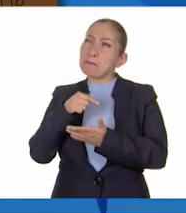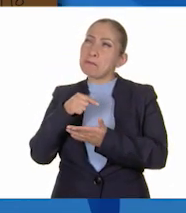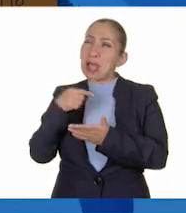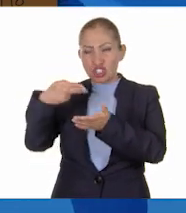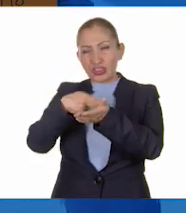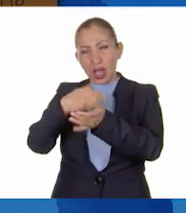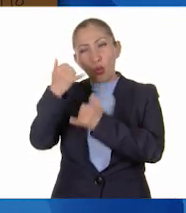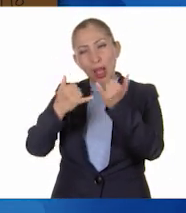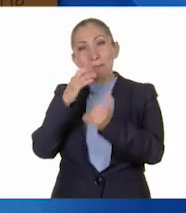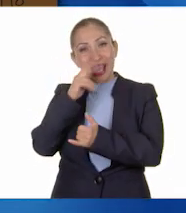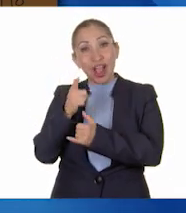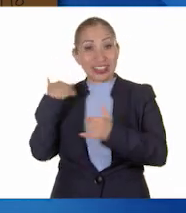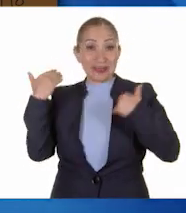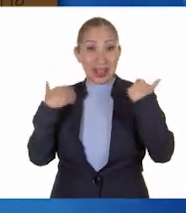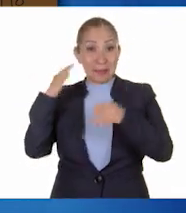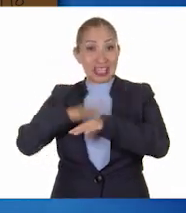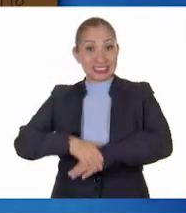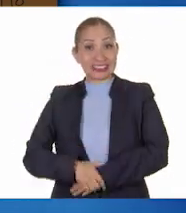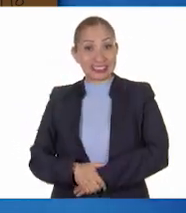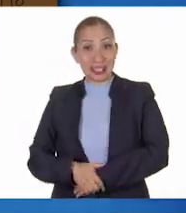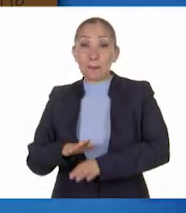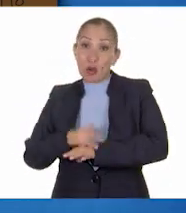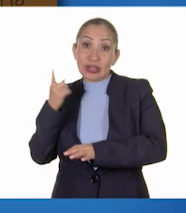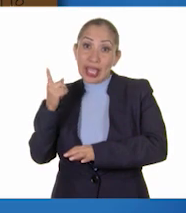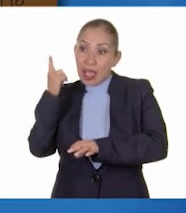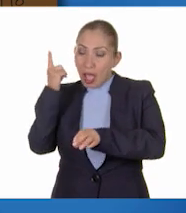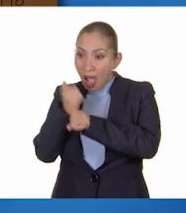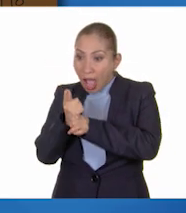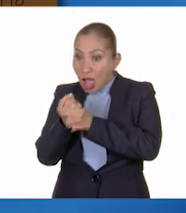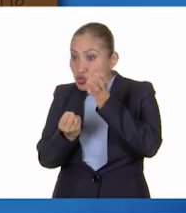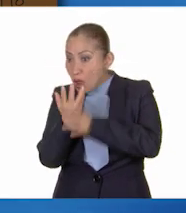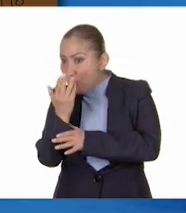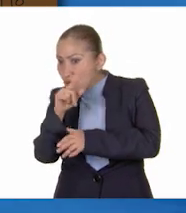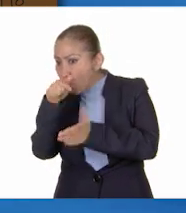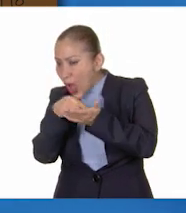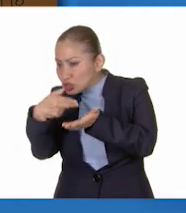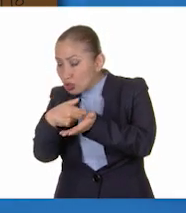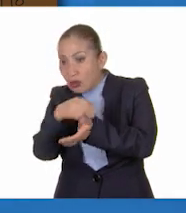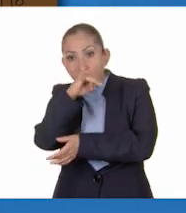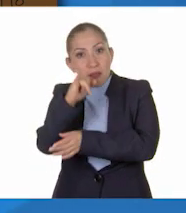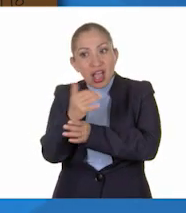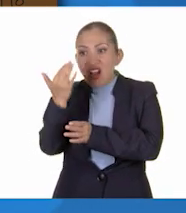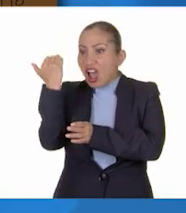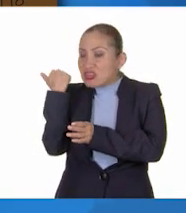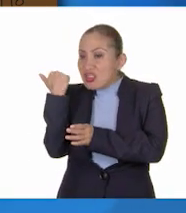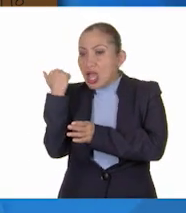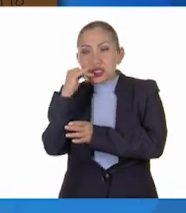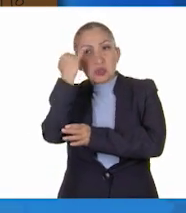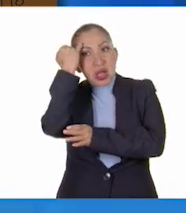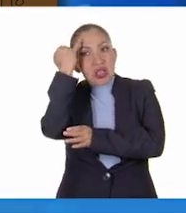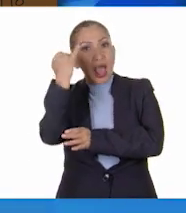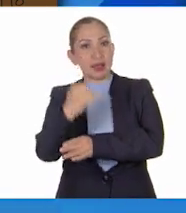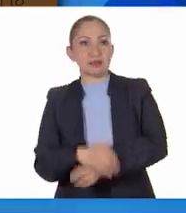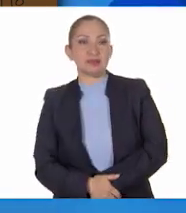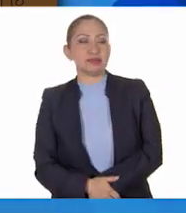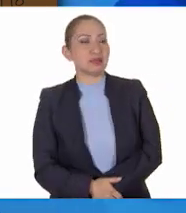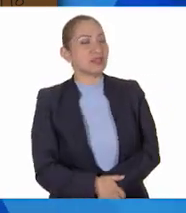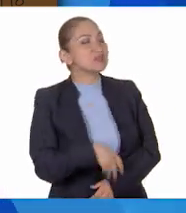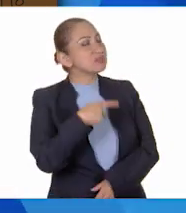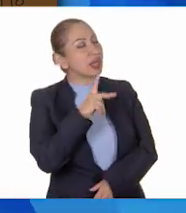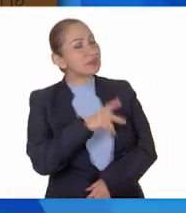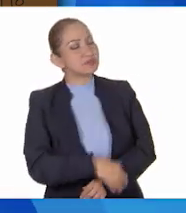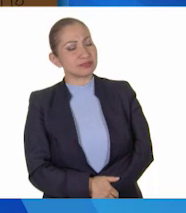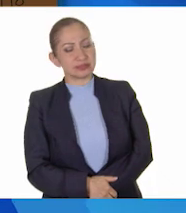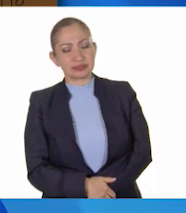las escondidillas nos podemos divertir más porque descubrimos nuevos escondites que nunca imaginamos. Oye, pero